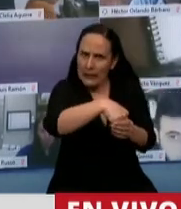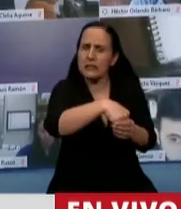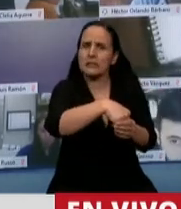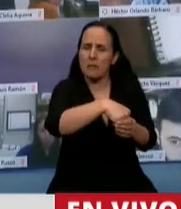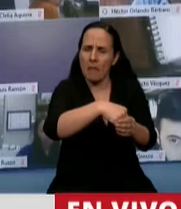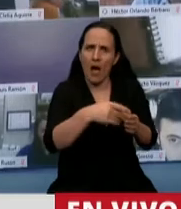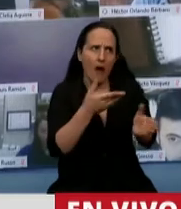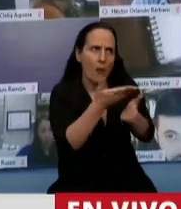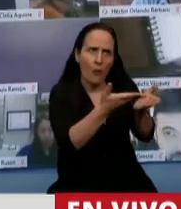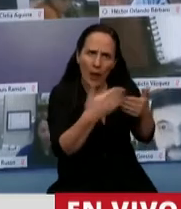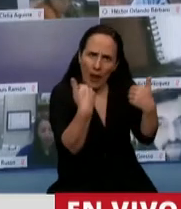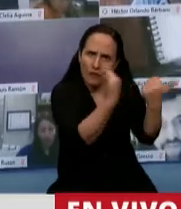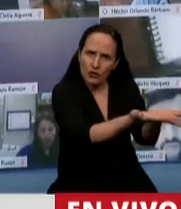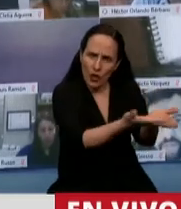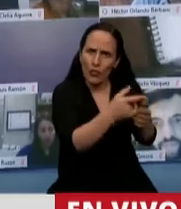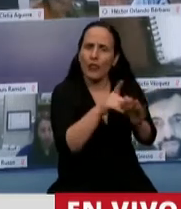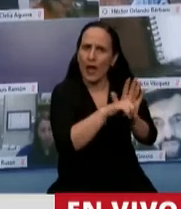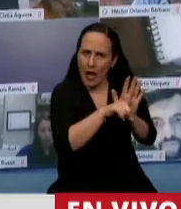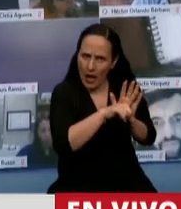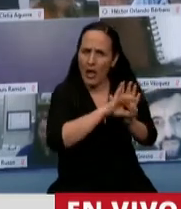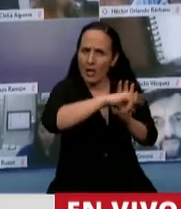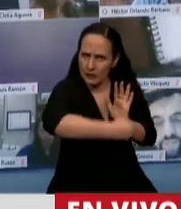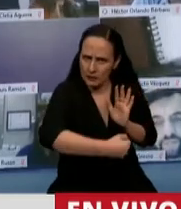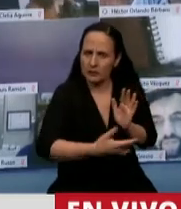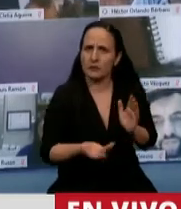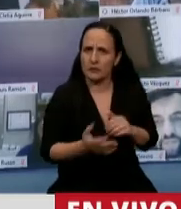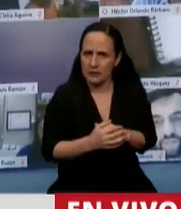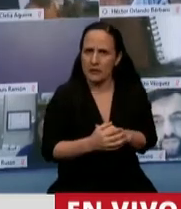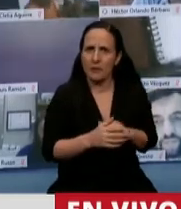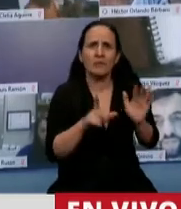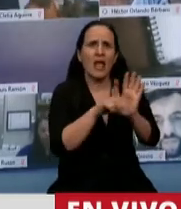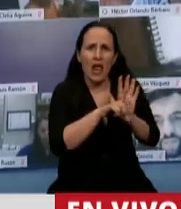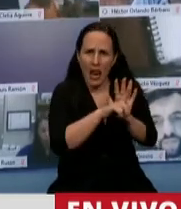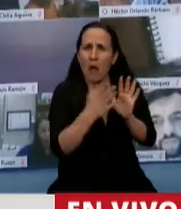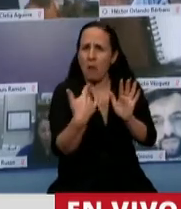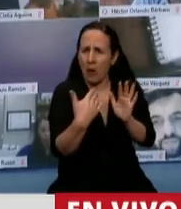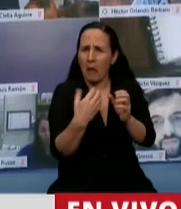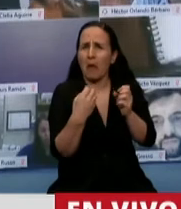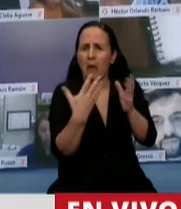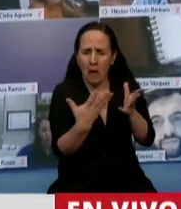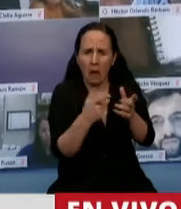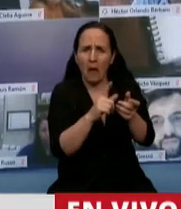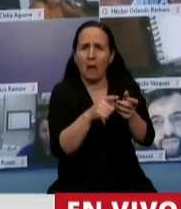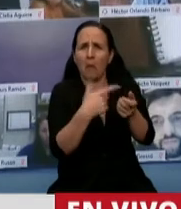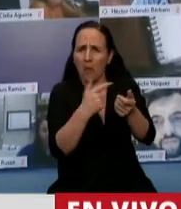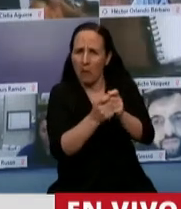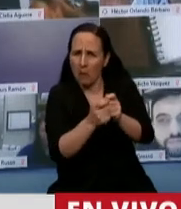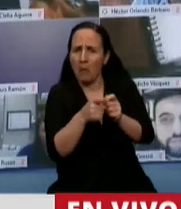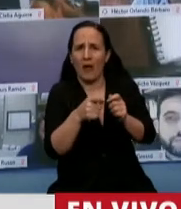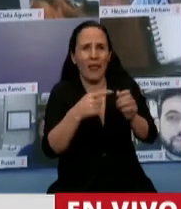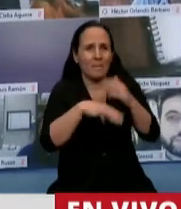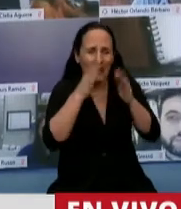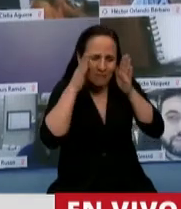estos beneficios que esta ley trae. Y sabemos que es una ley que es perfectible, que es una ley que atiende en la coyuntura y que